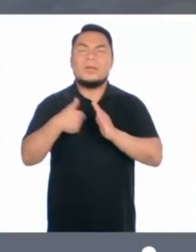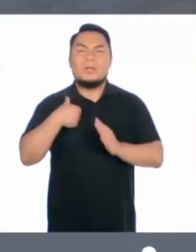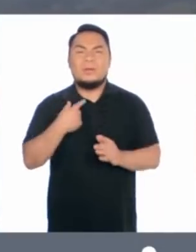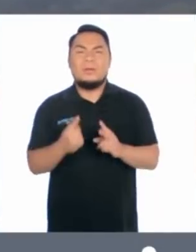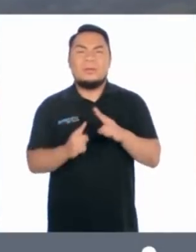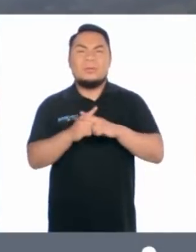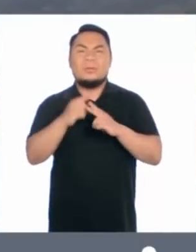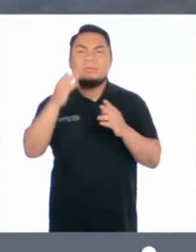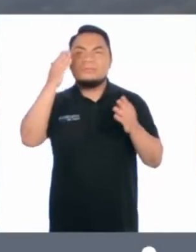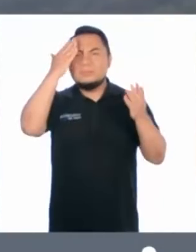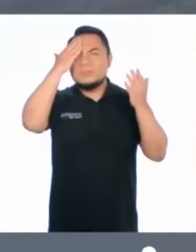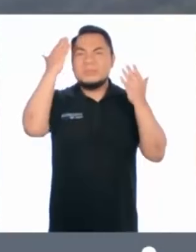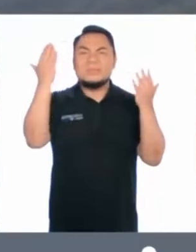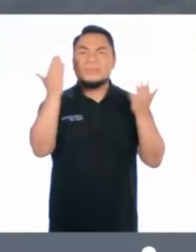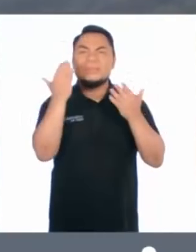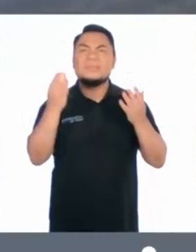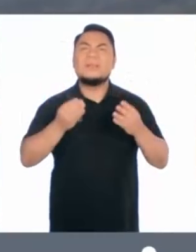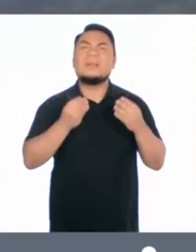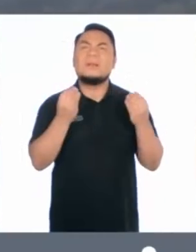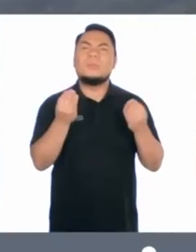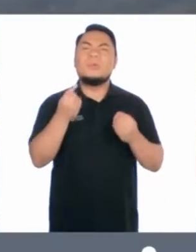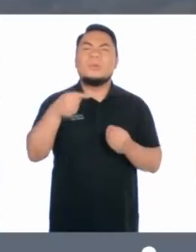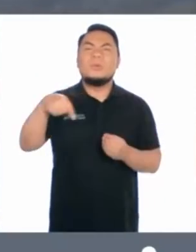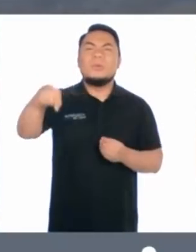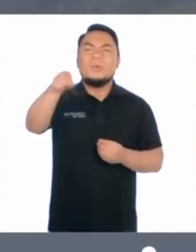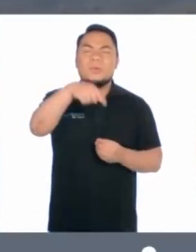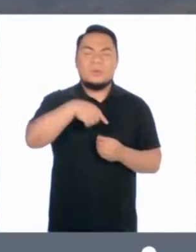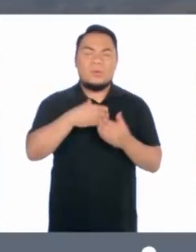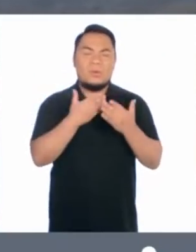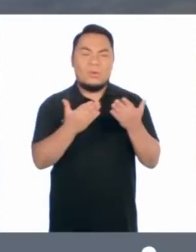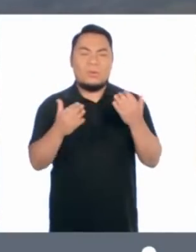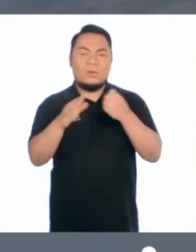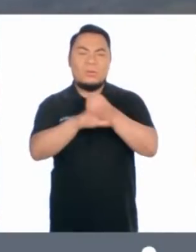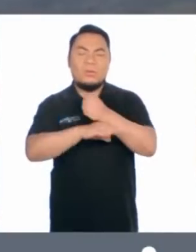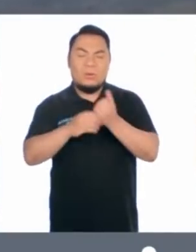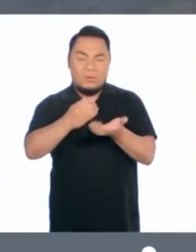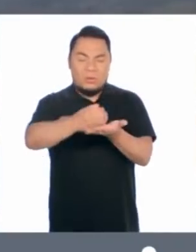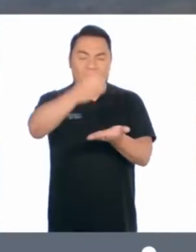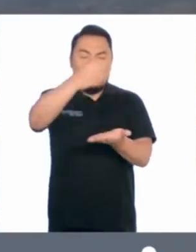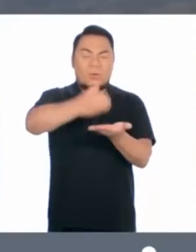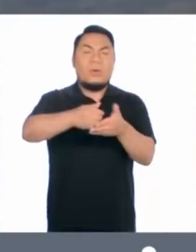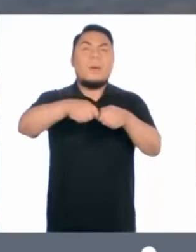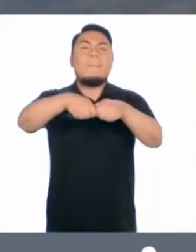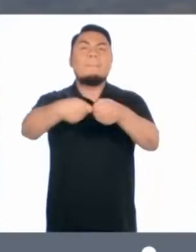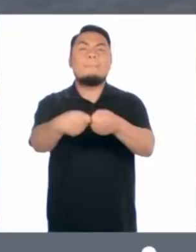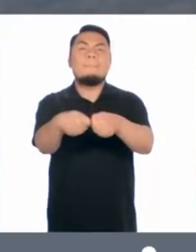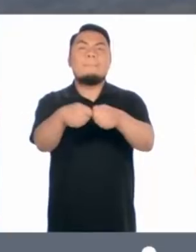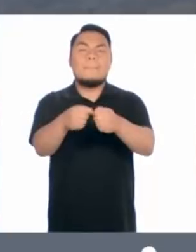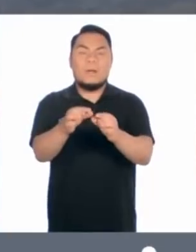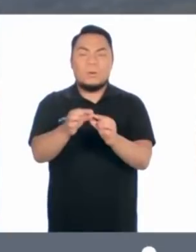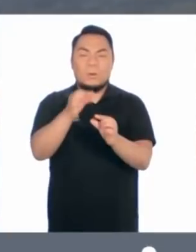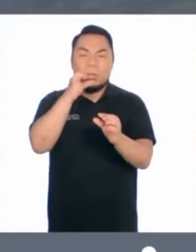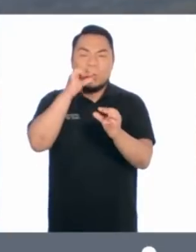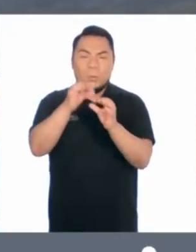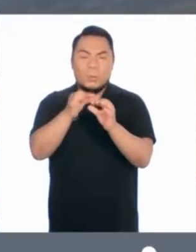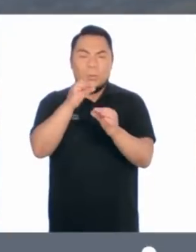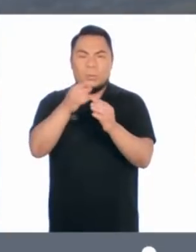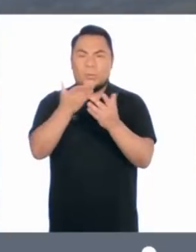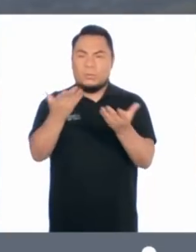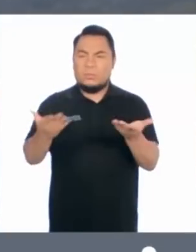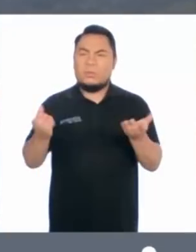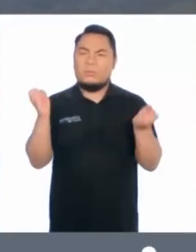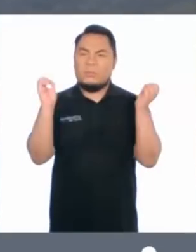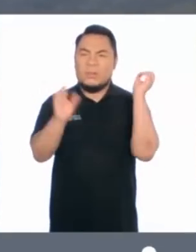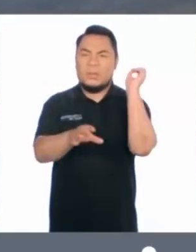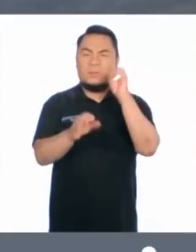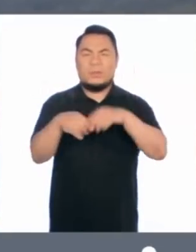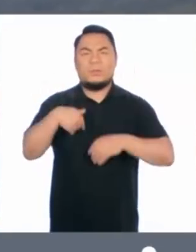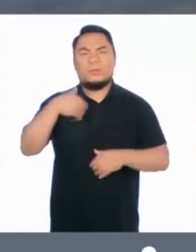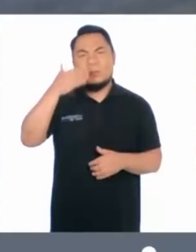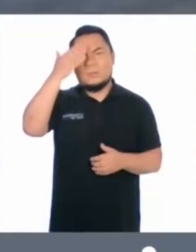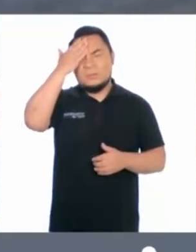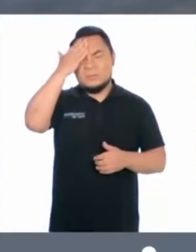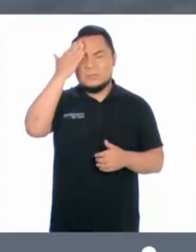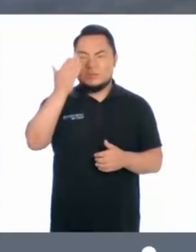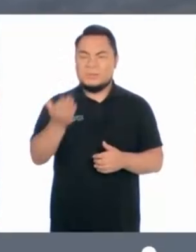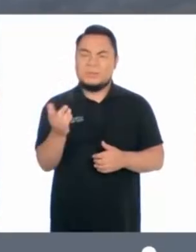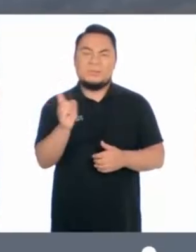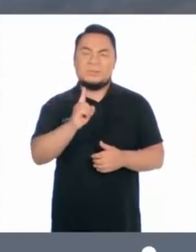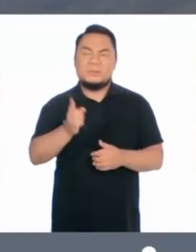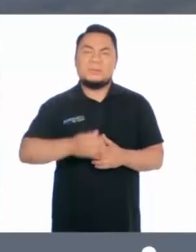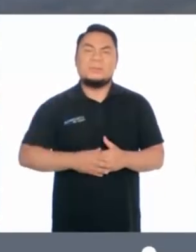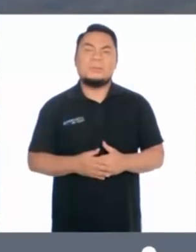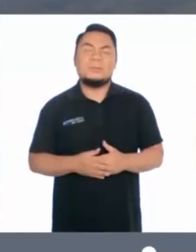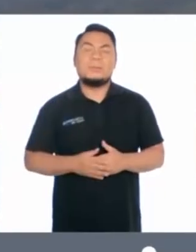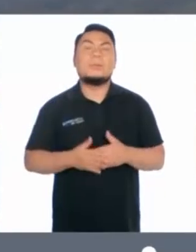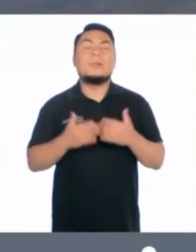me indignaba cómo las personas votaban. Básicos, botellas, sorbetes, vasos. Y a la vez tenía que